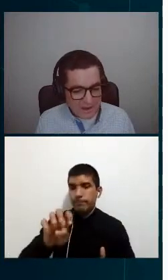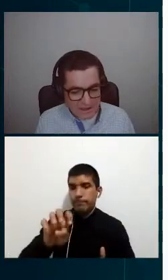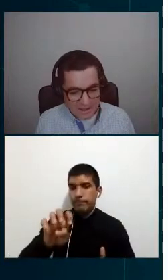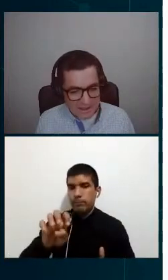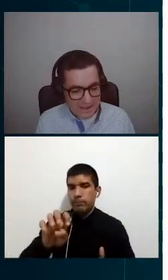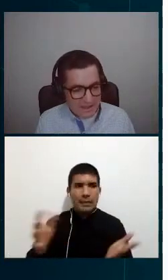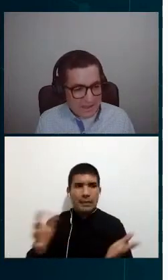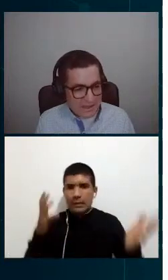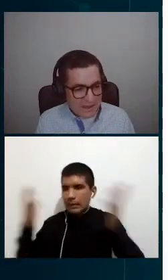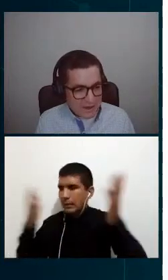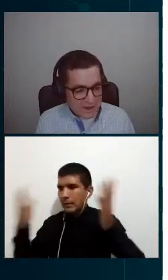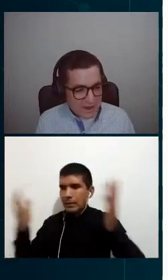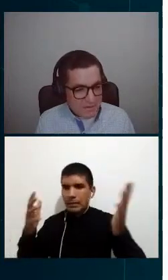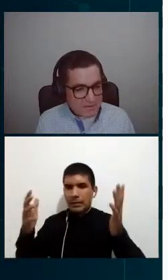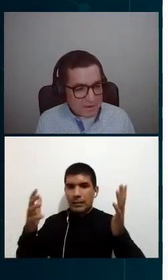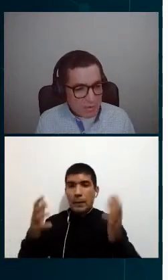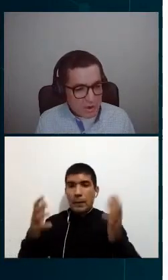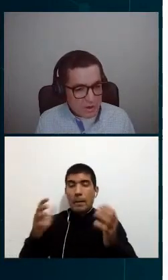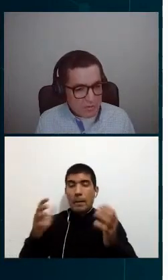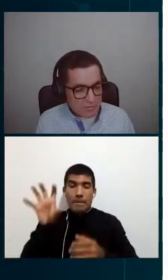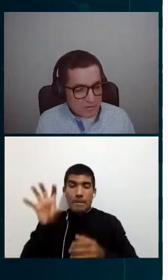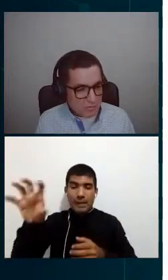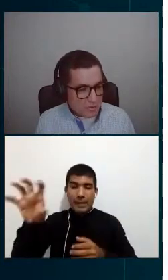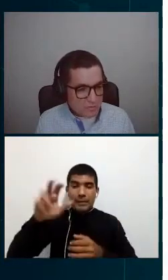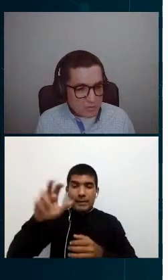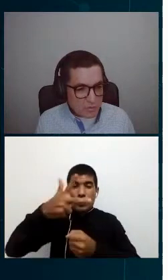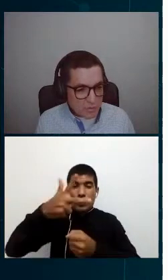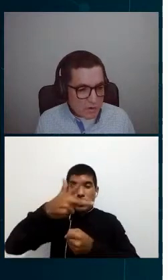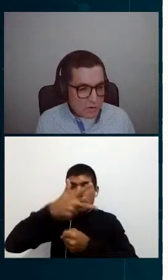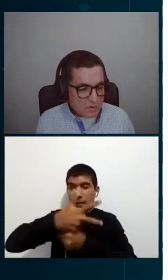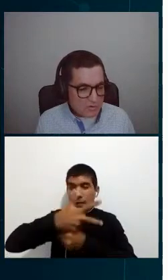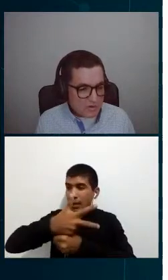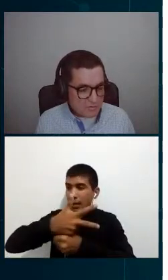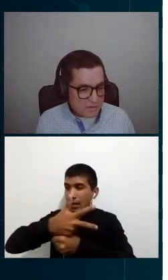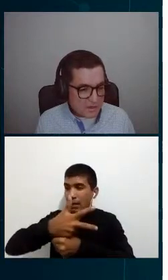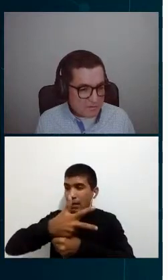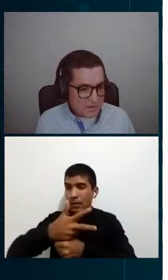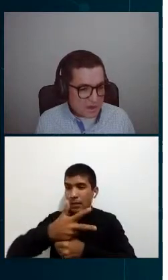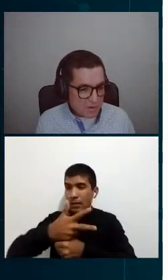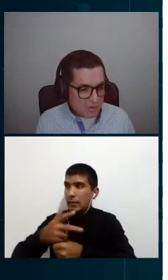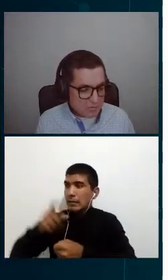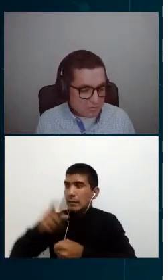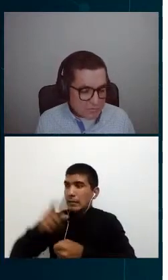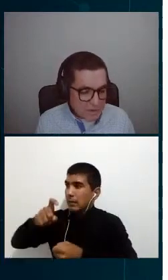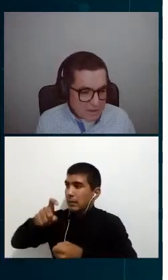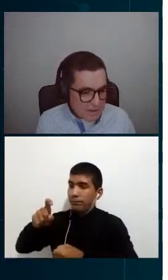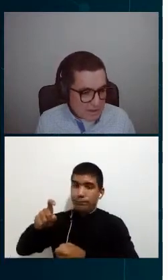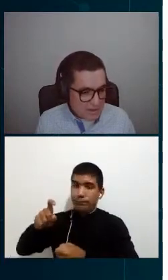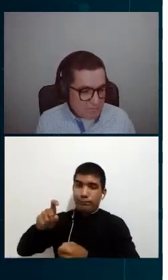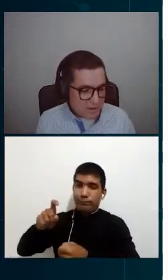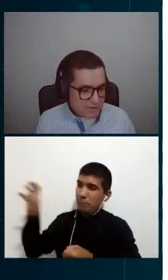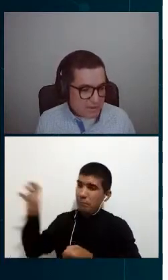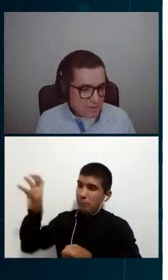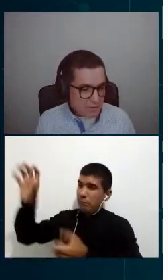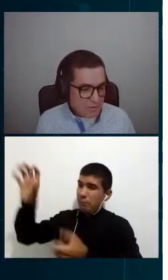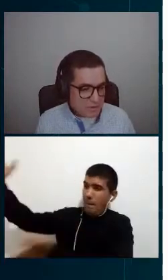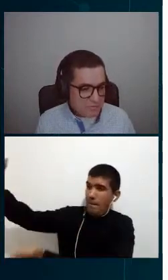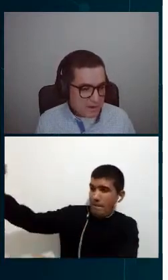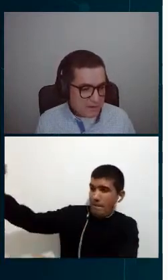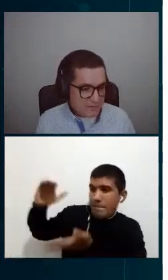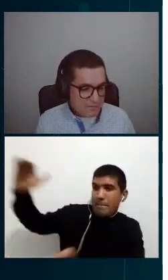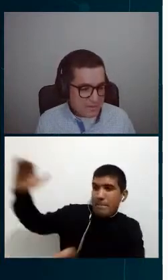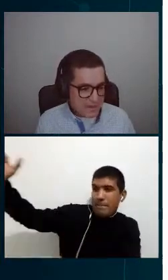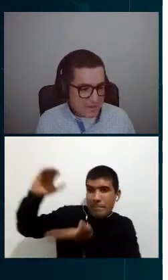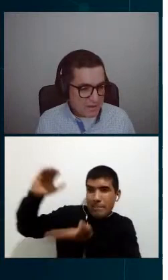Guatemala en el mes de julio, pues tuvimos julio, septiembre, agosto y parte de